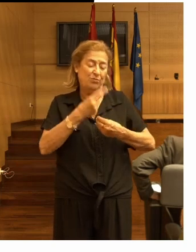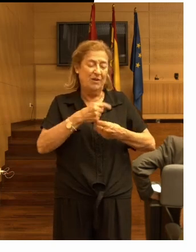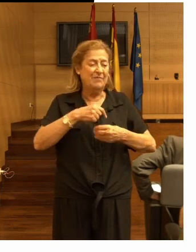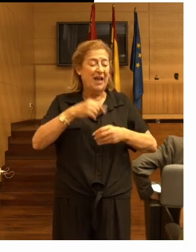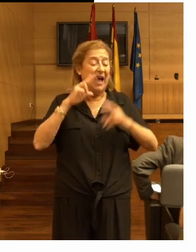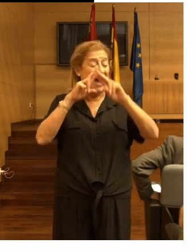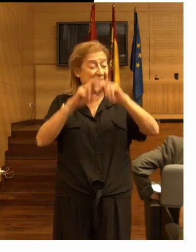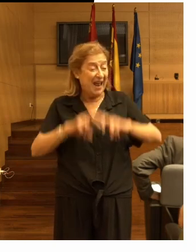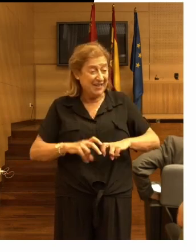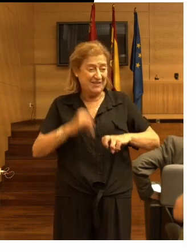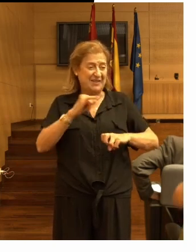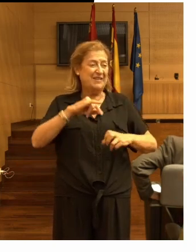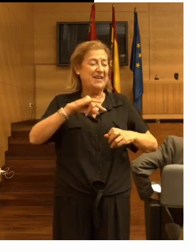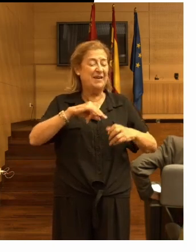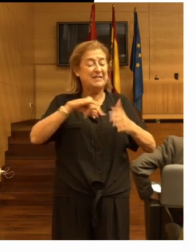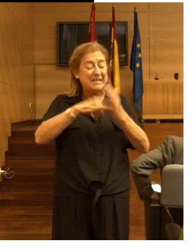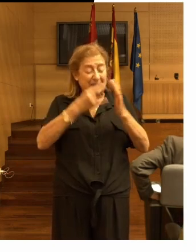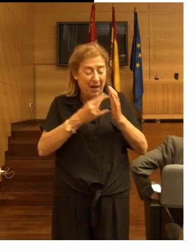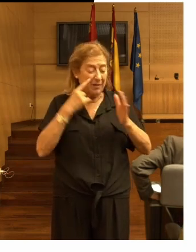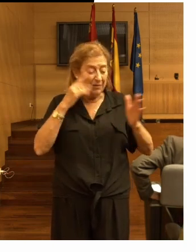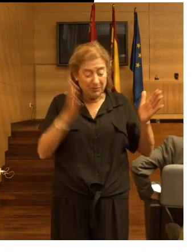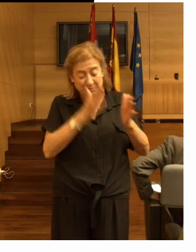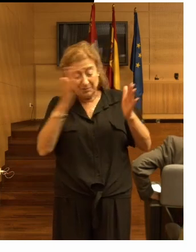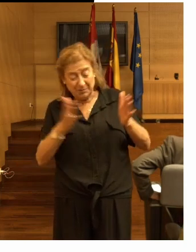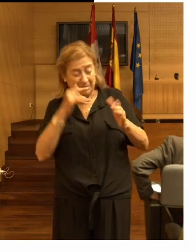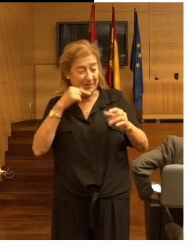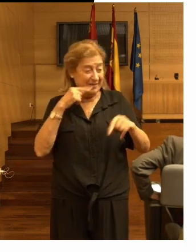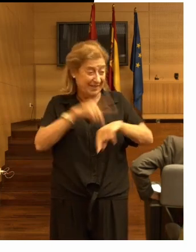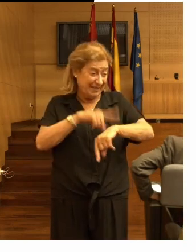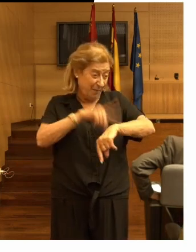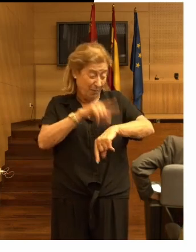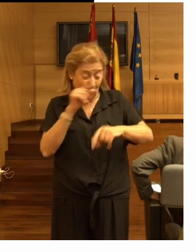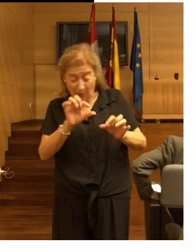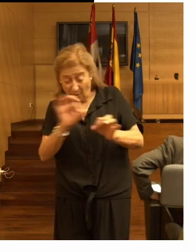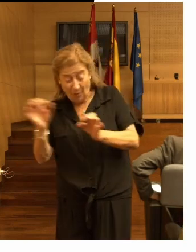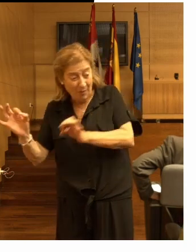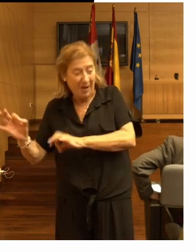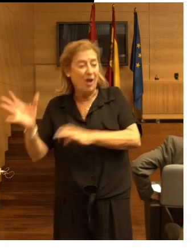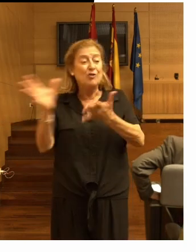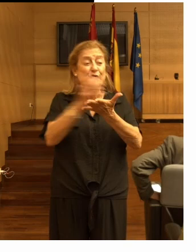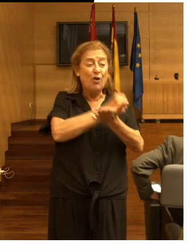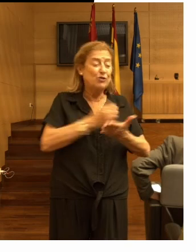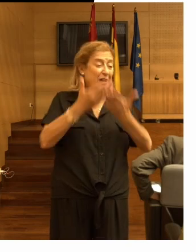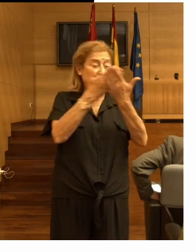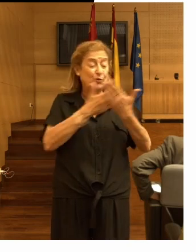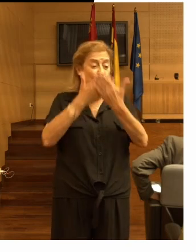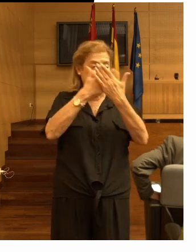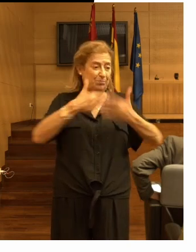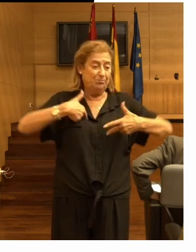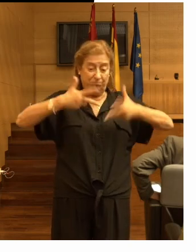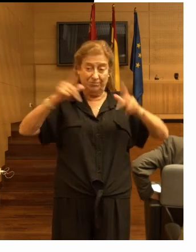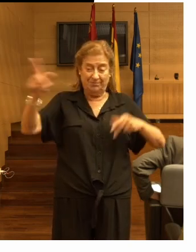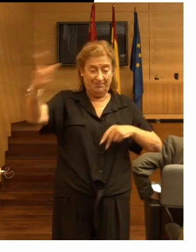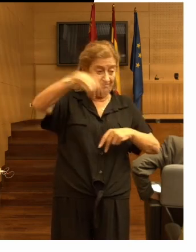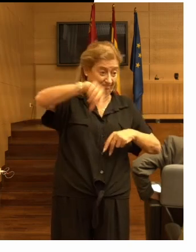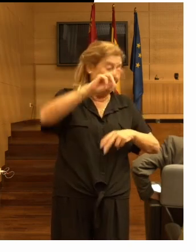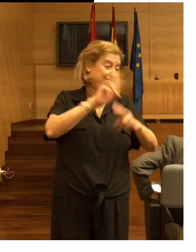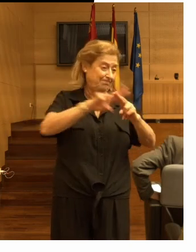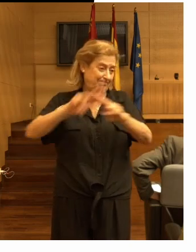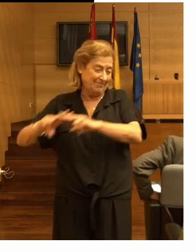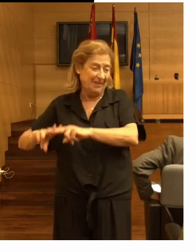y con revisiones sistemáticas de todos los estudios disponibles se